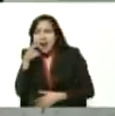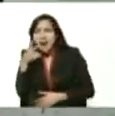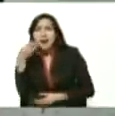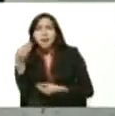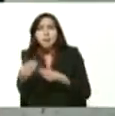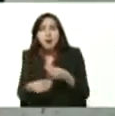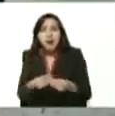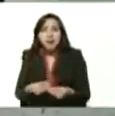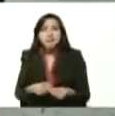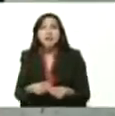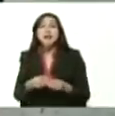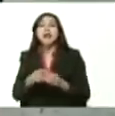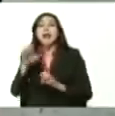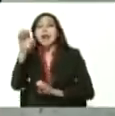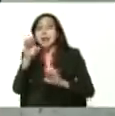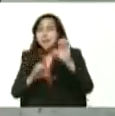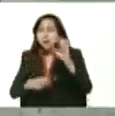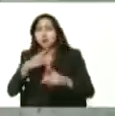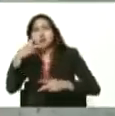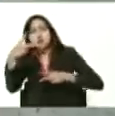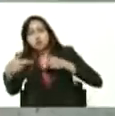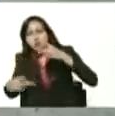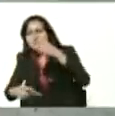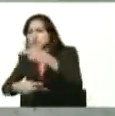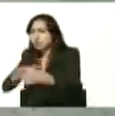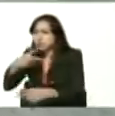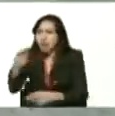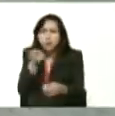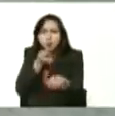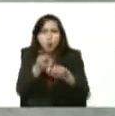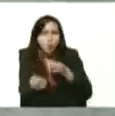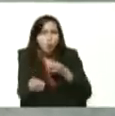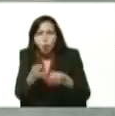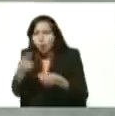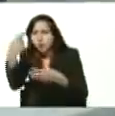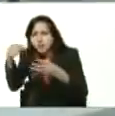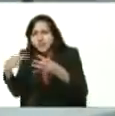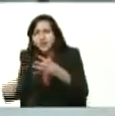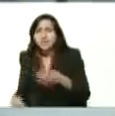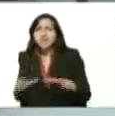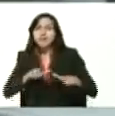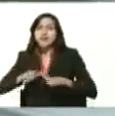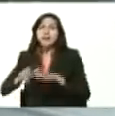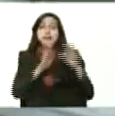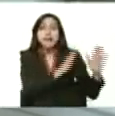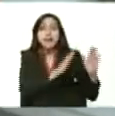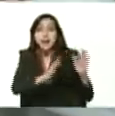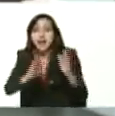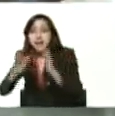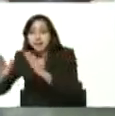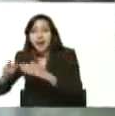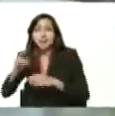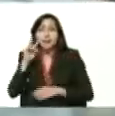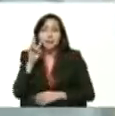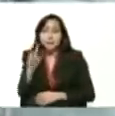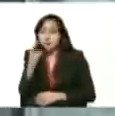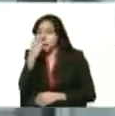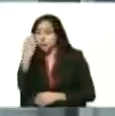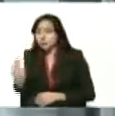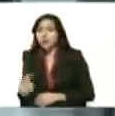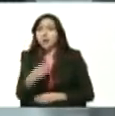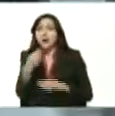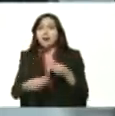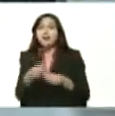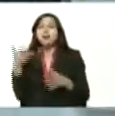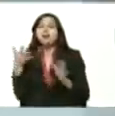activo proceso de control durante cada una de las etapas eso ha permitido mantener